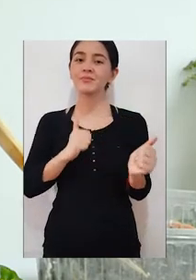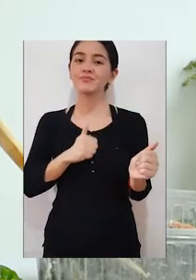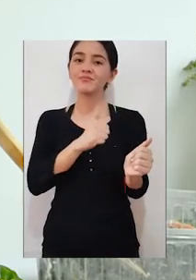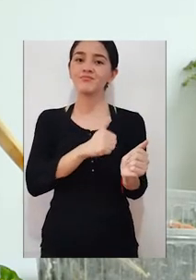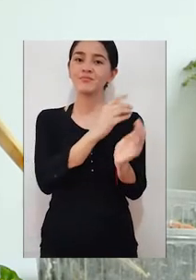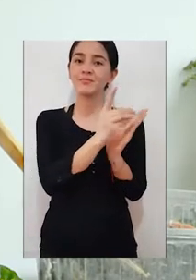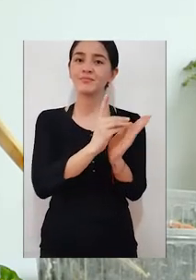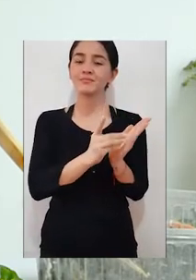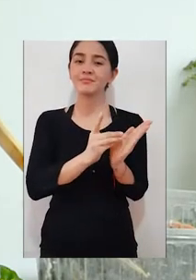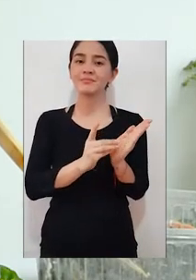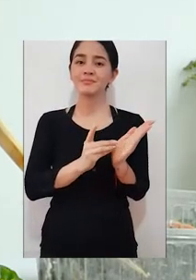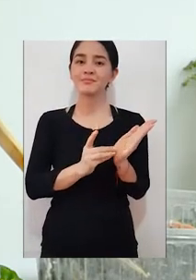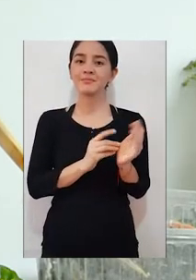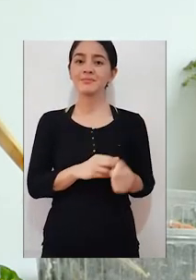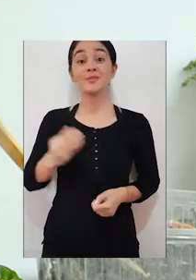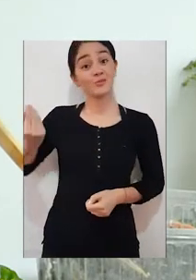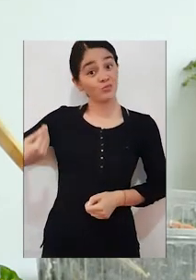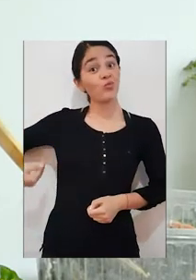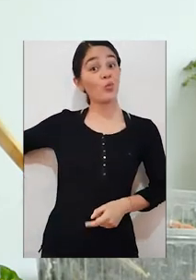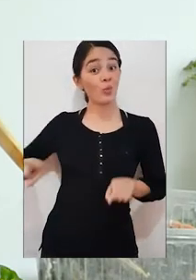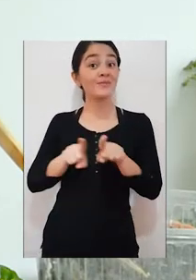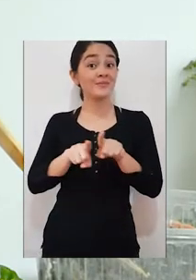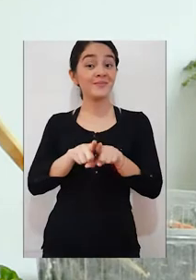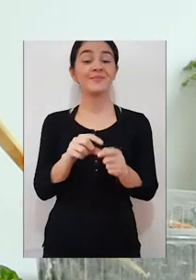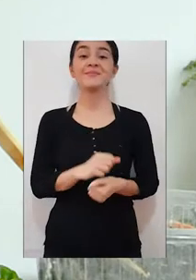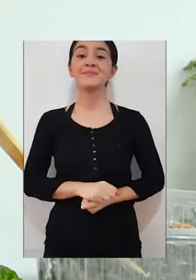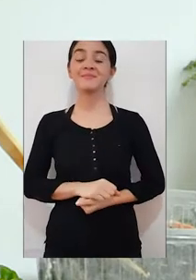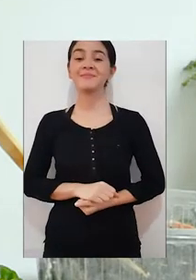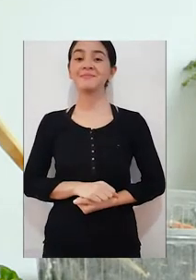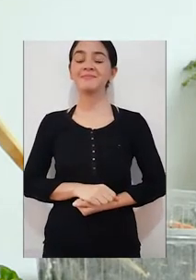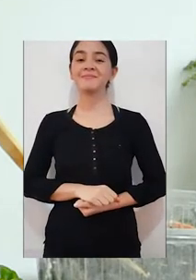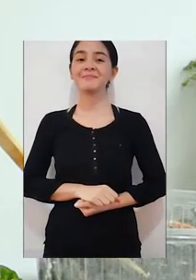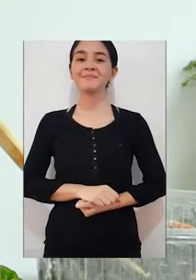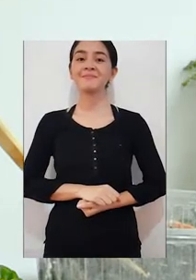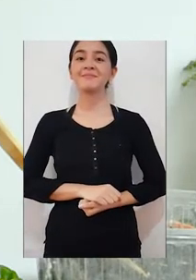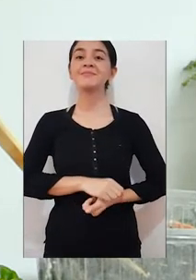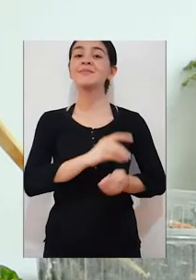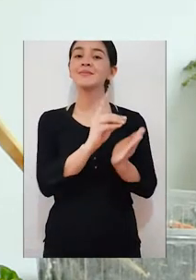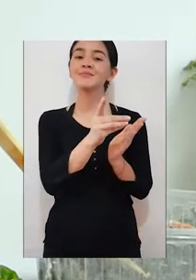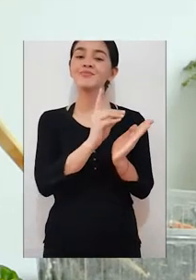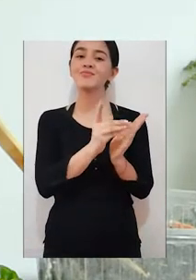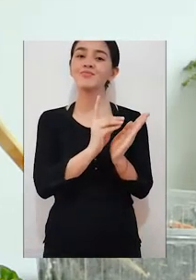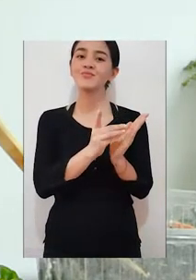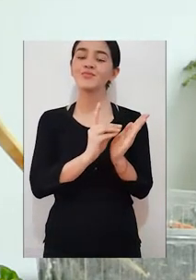y le hacemos su cola. ¿Ok? Le hacen la cola